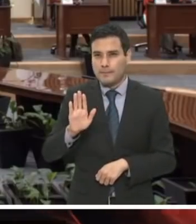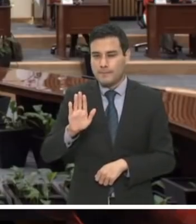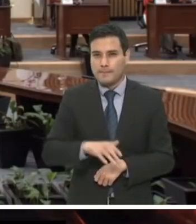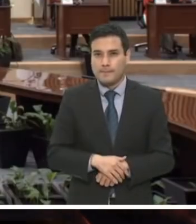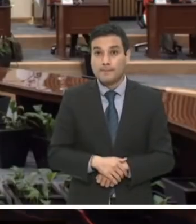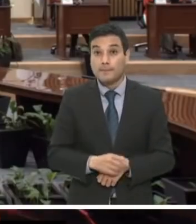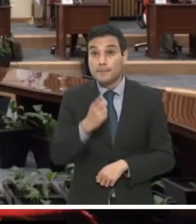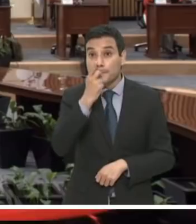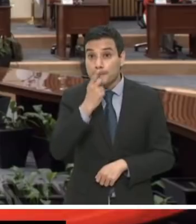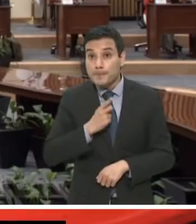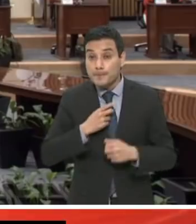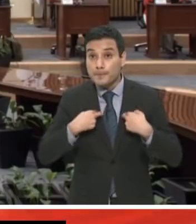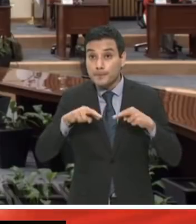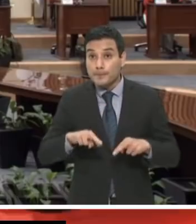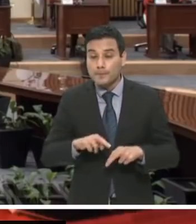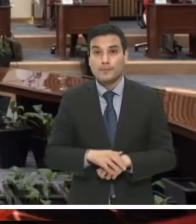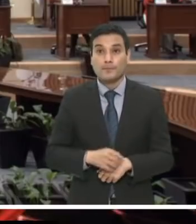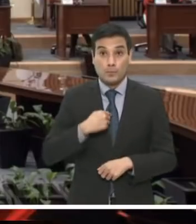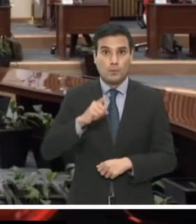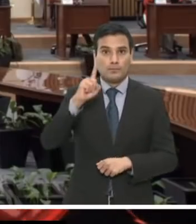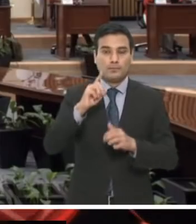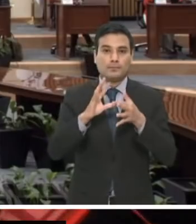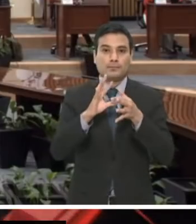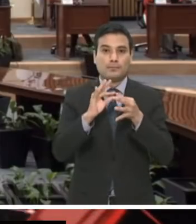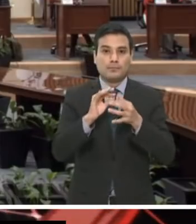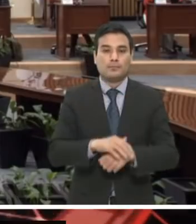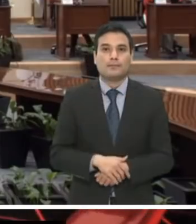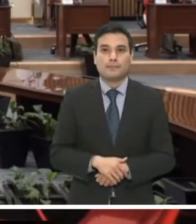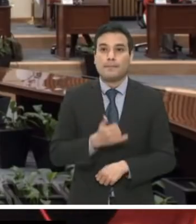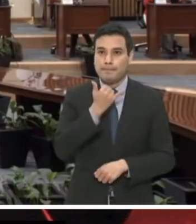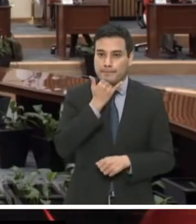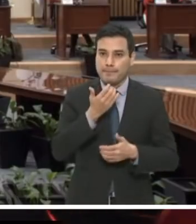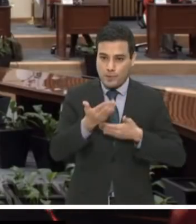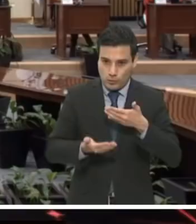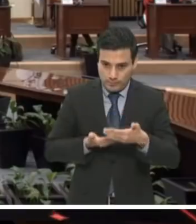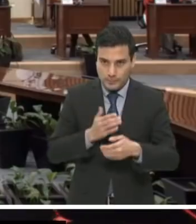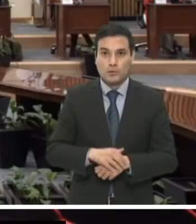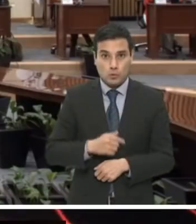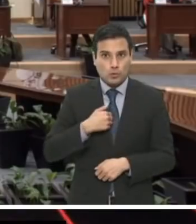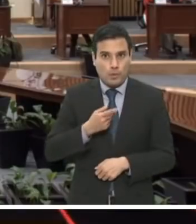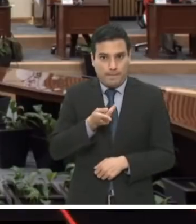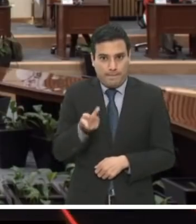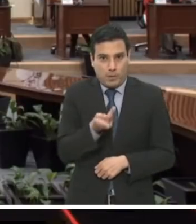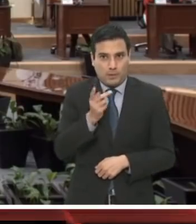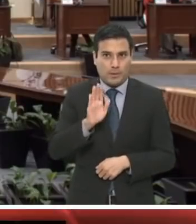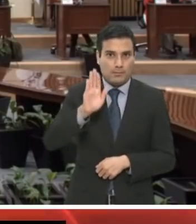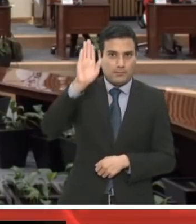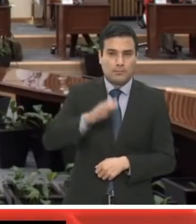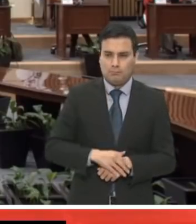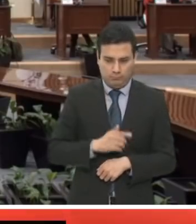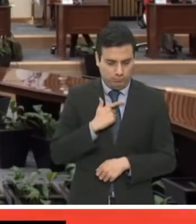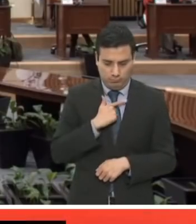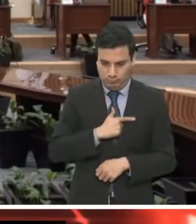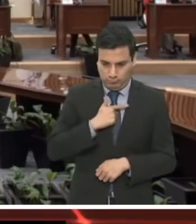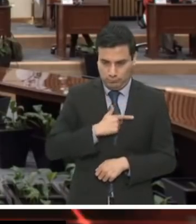Sí, dígame, dígame, representante. Pedí el uso de la voz en… Le ofrezco una disculpa, por eso había preguntado si había más, pero con muchísimo